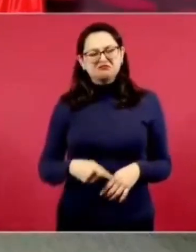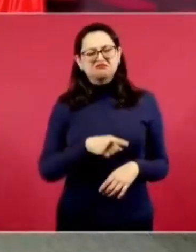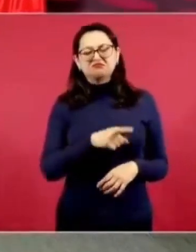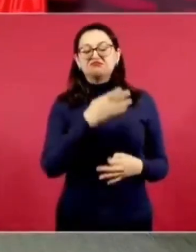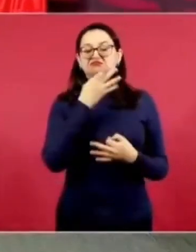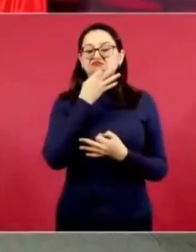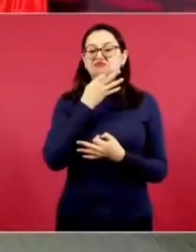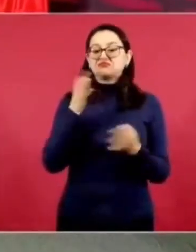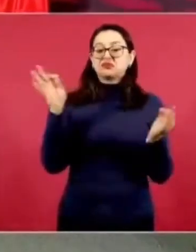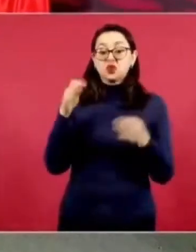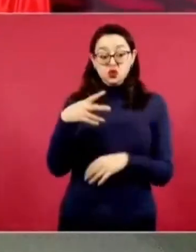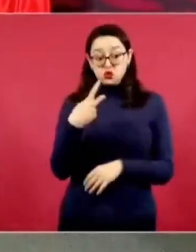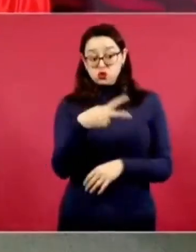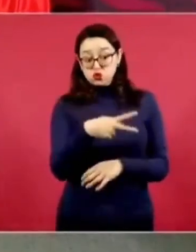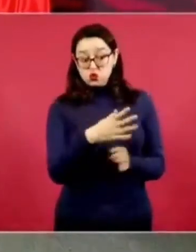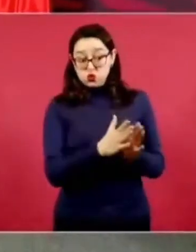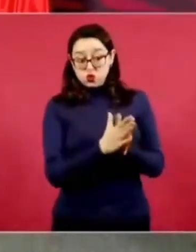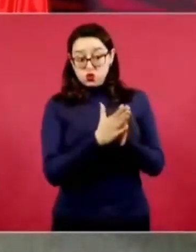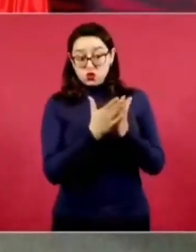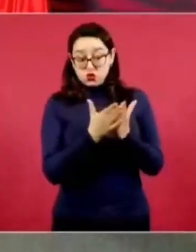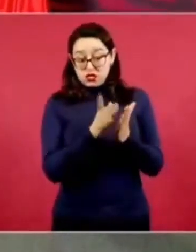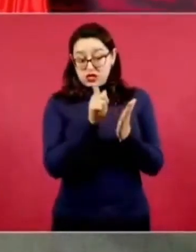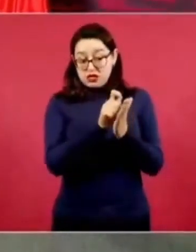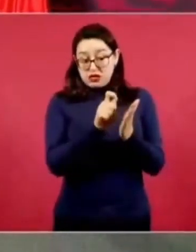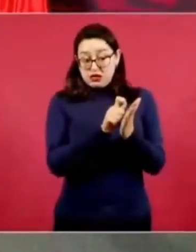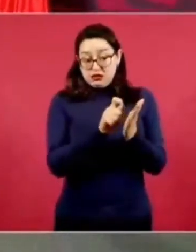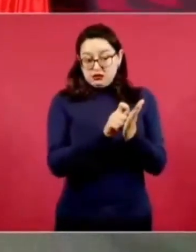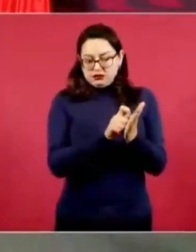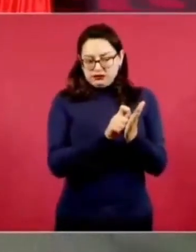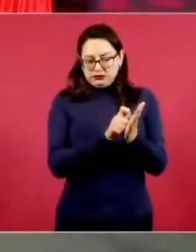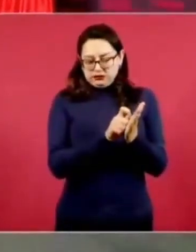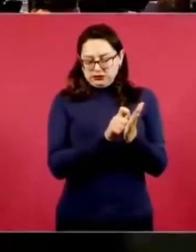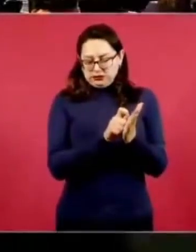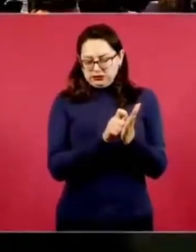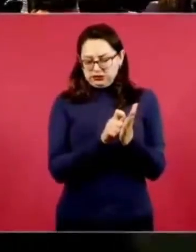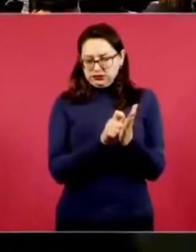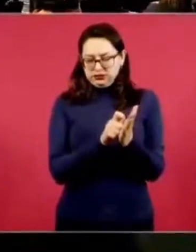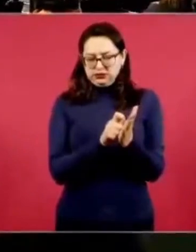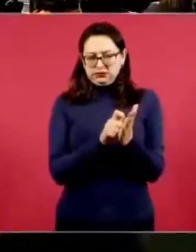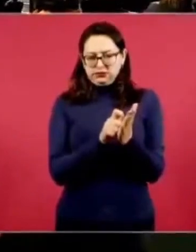en un libro. O así empieza, hay un libro que se llama